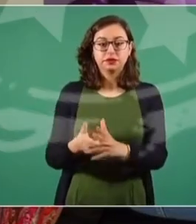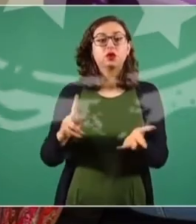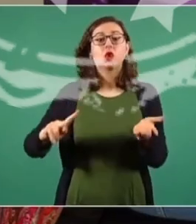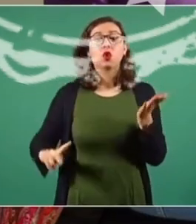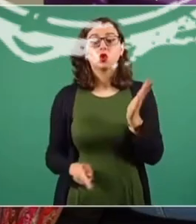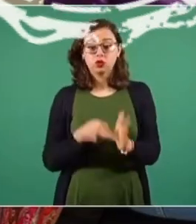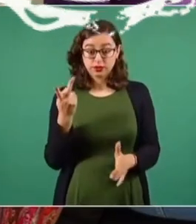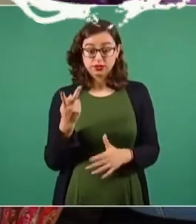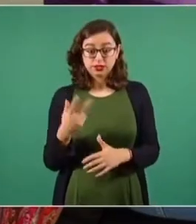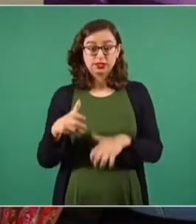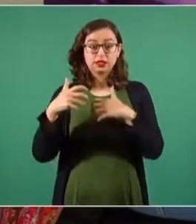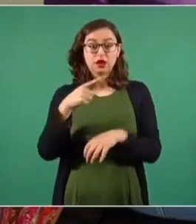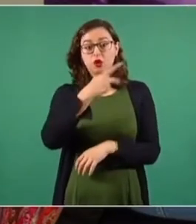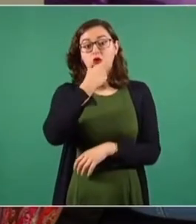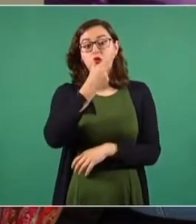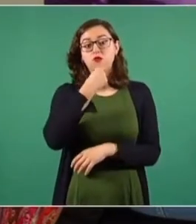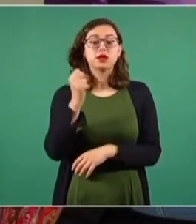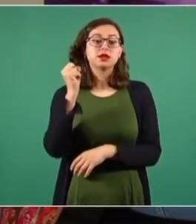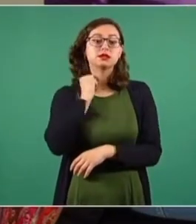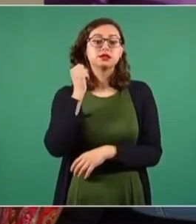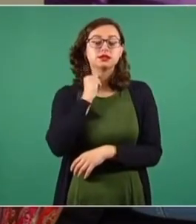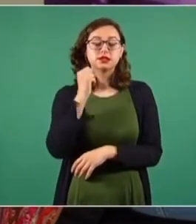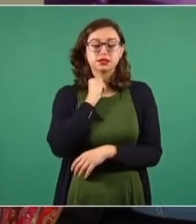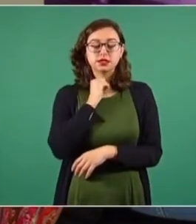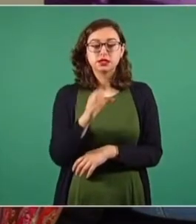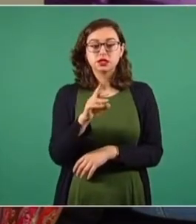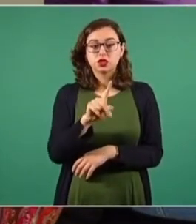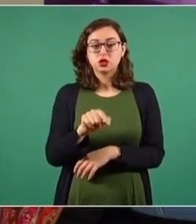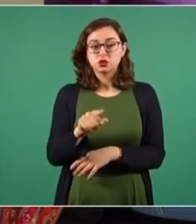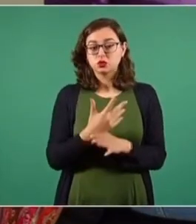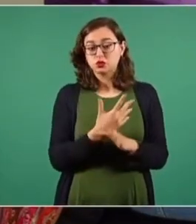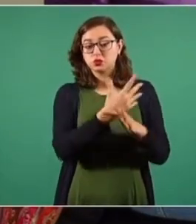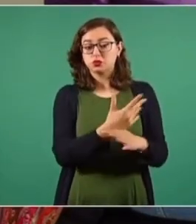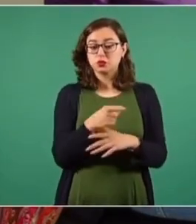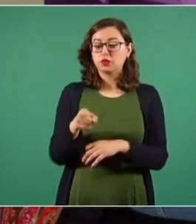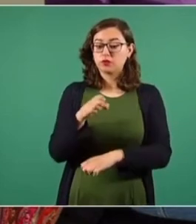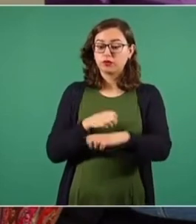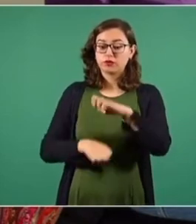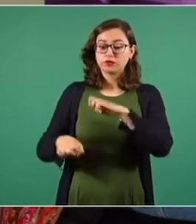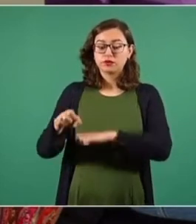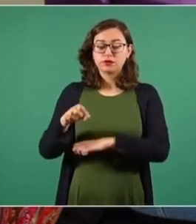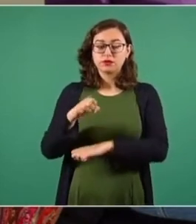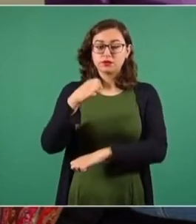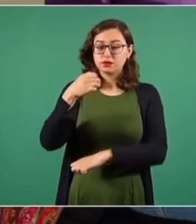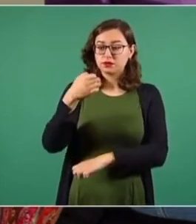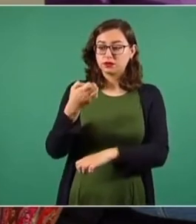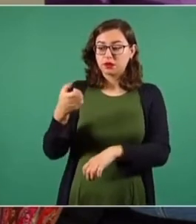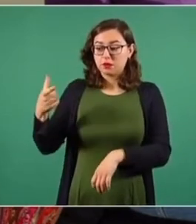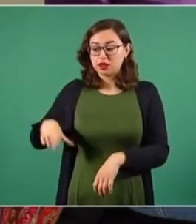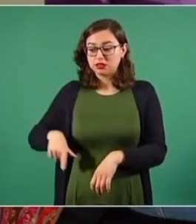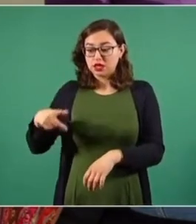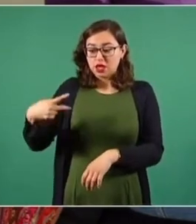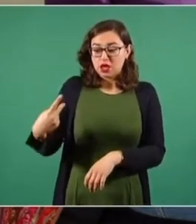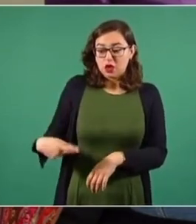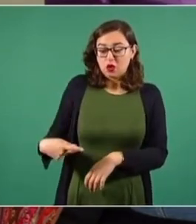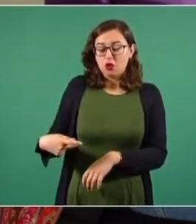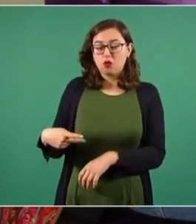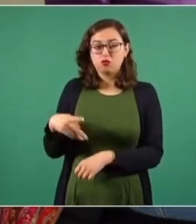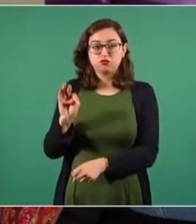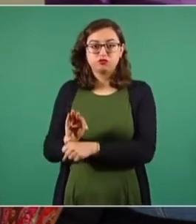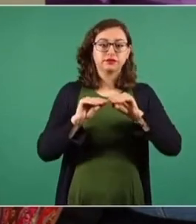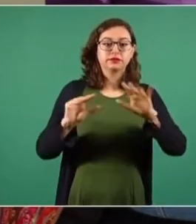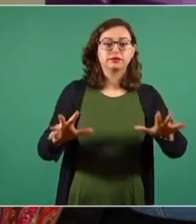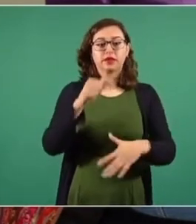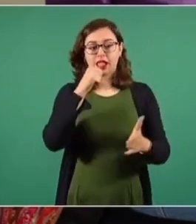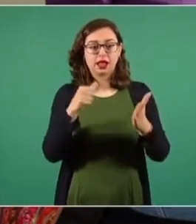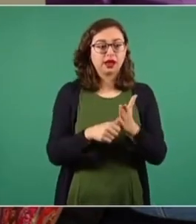de esta manifestación del senador Ted Cruz respecto de que México favorece a las empresas estatales energéticas y pues esto genera incertidumbre a los inversionistas estadounidenses.